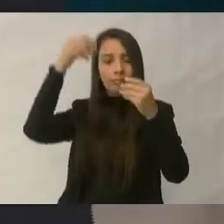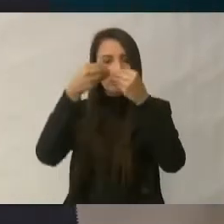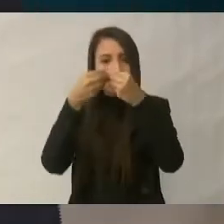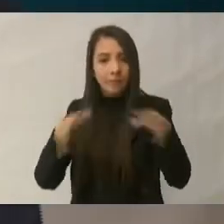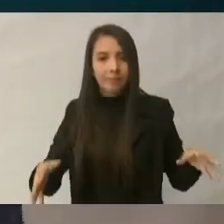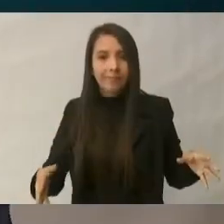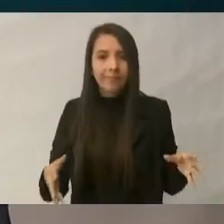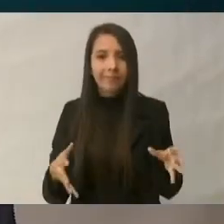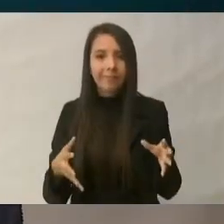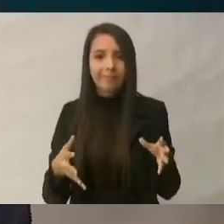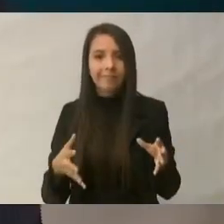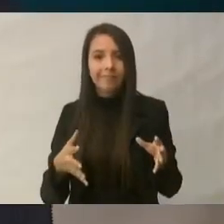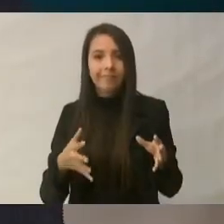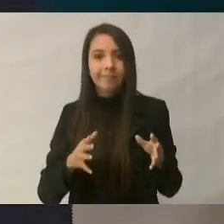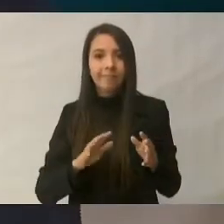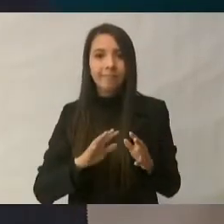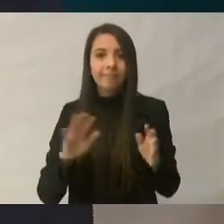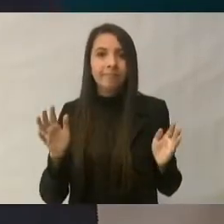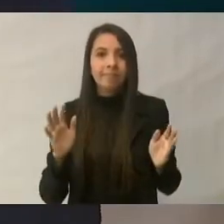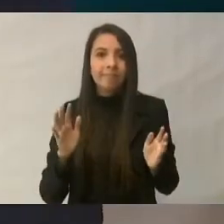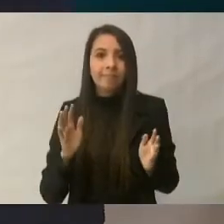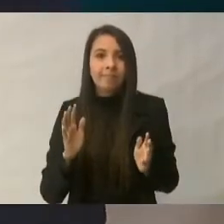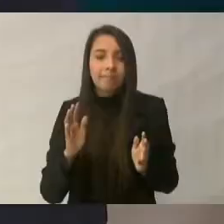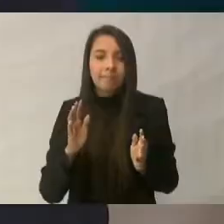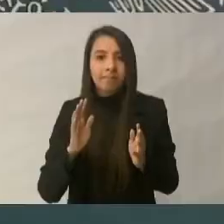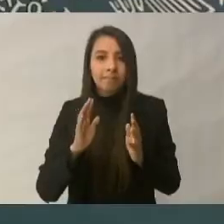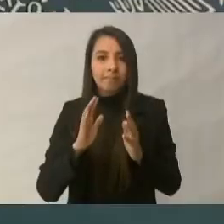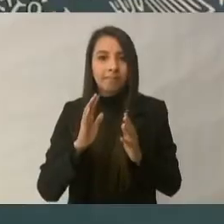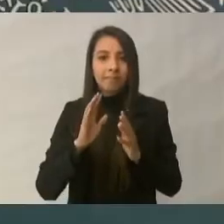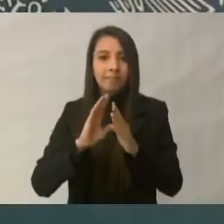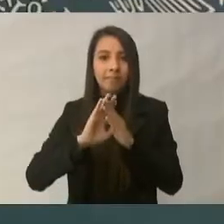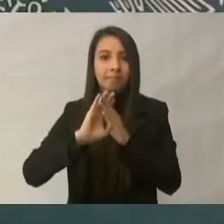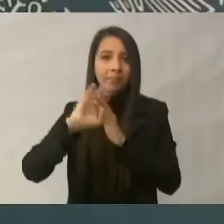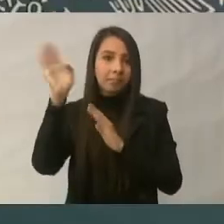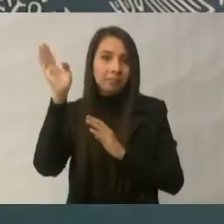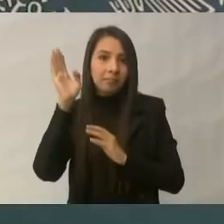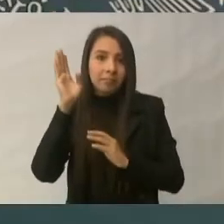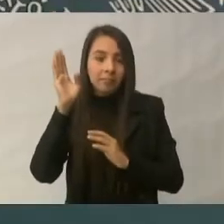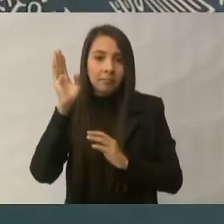Se tuvo que ir del país al exilio